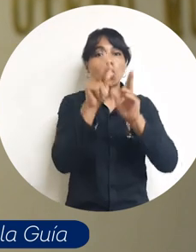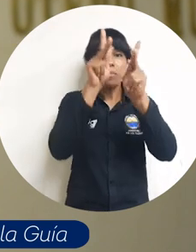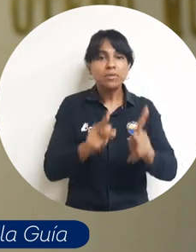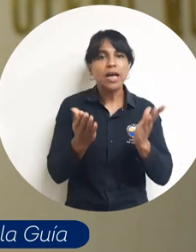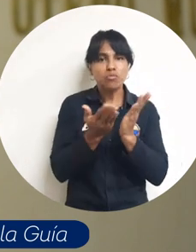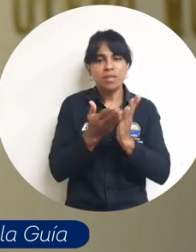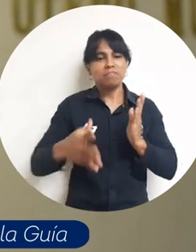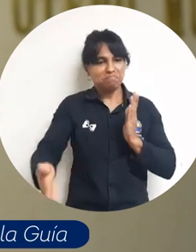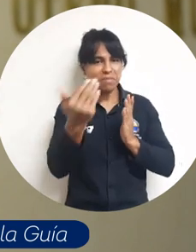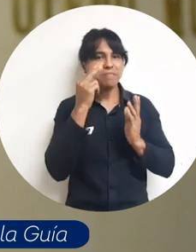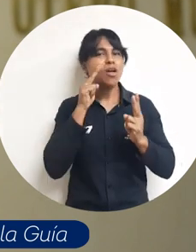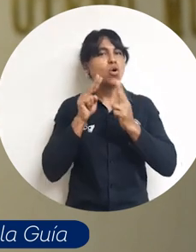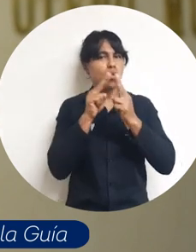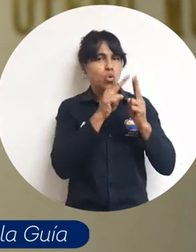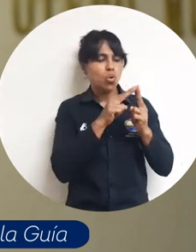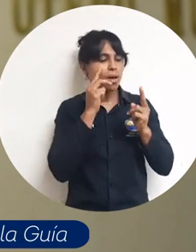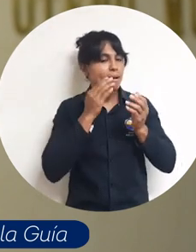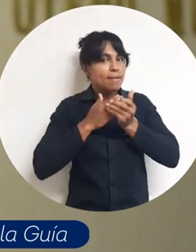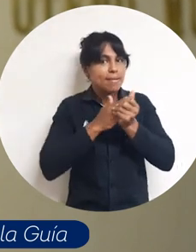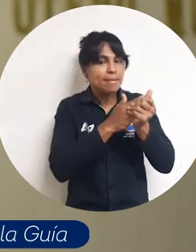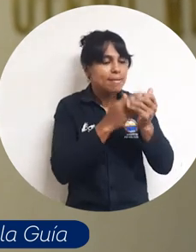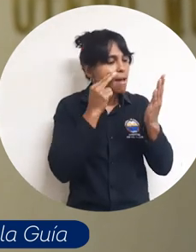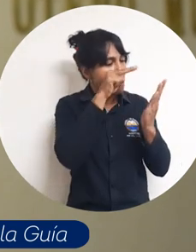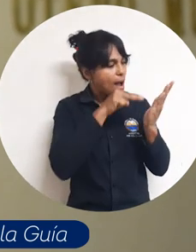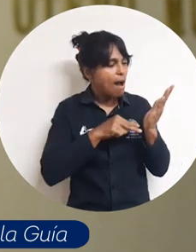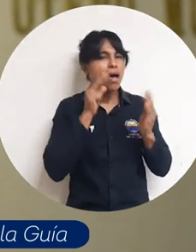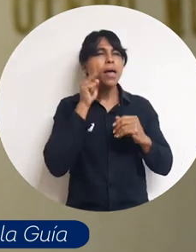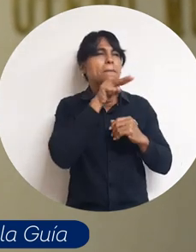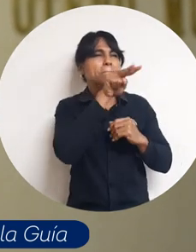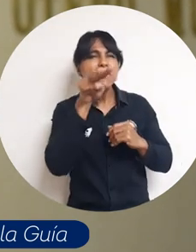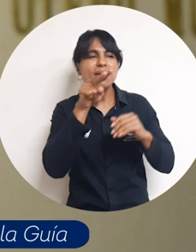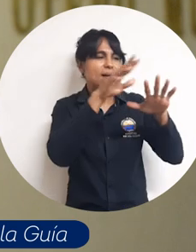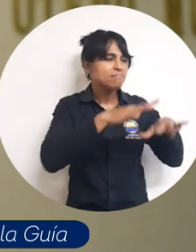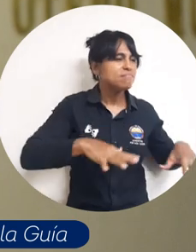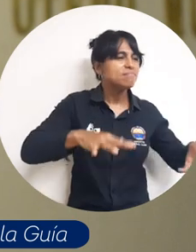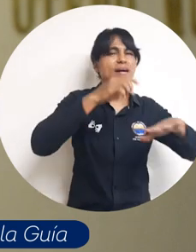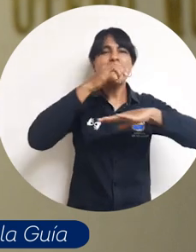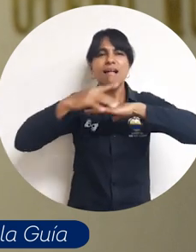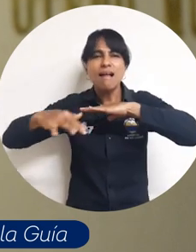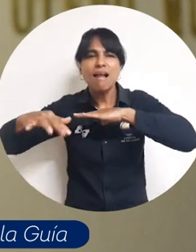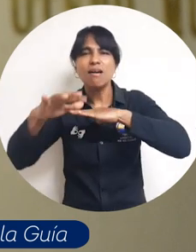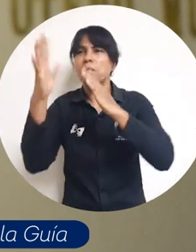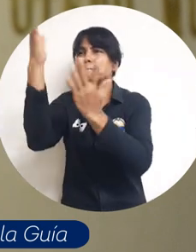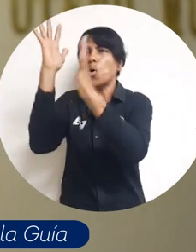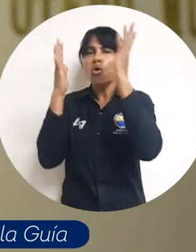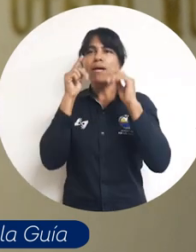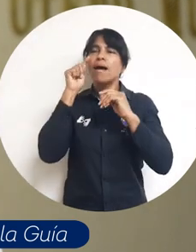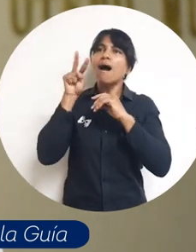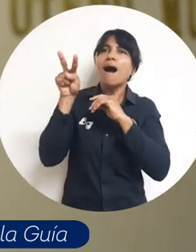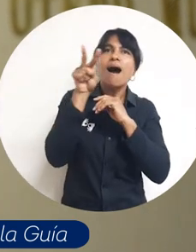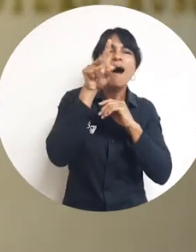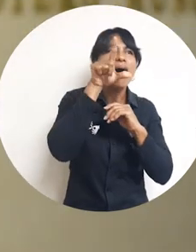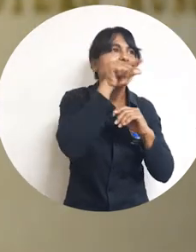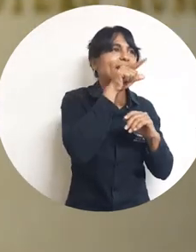comunidad estudiantil una pieza que tienen para que puedan ir por el campus, ir al bosque seco, ir al lago e identificar a las aves que allí